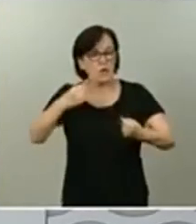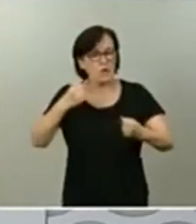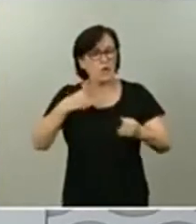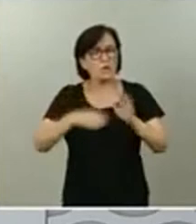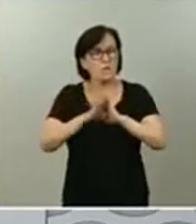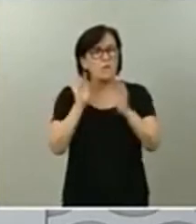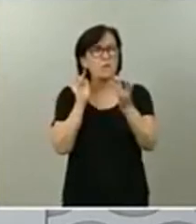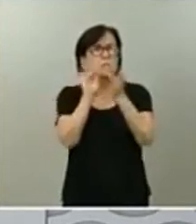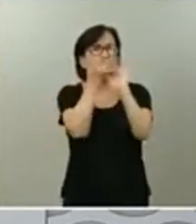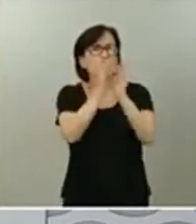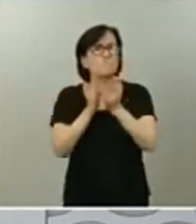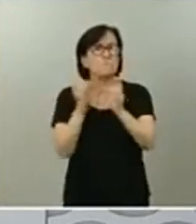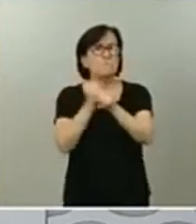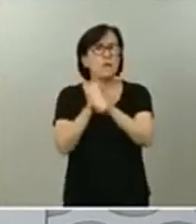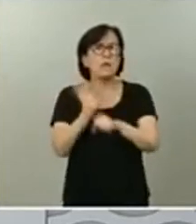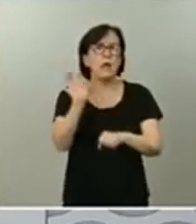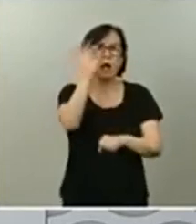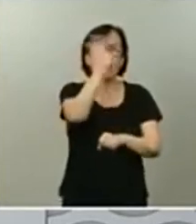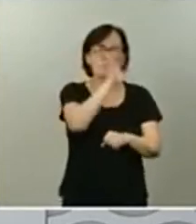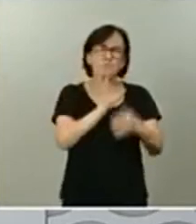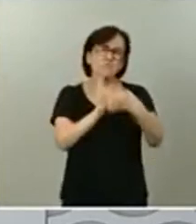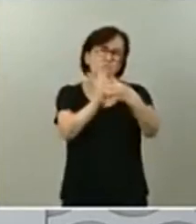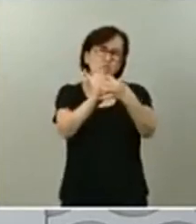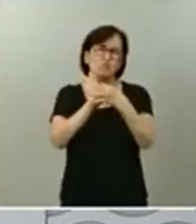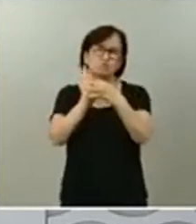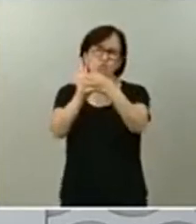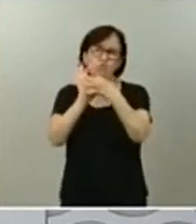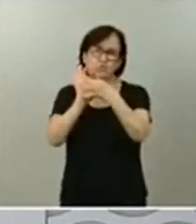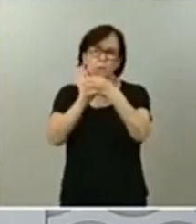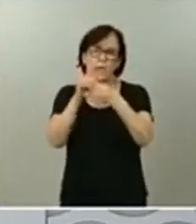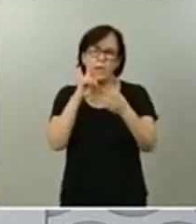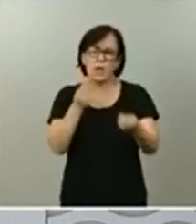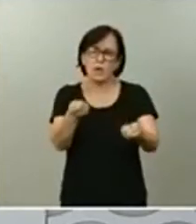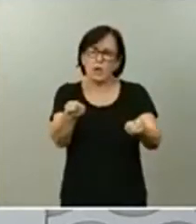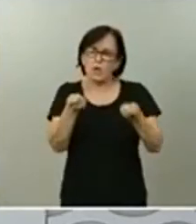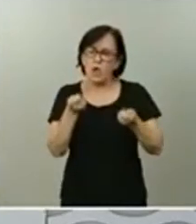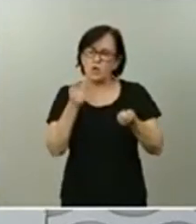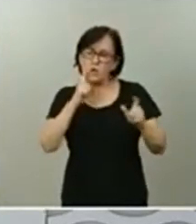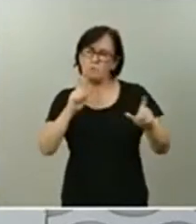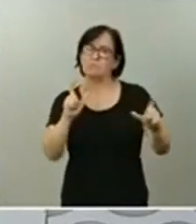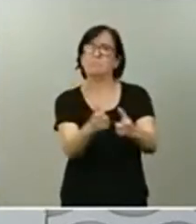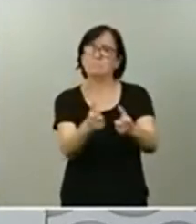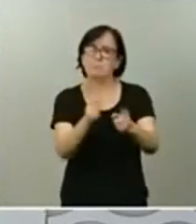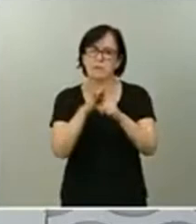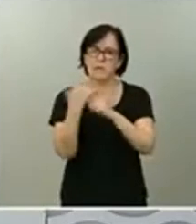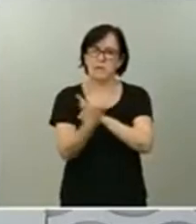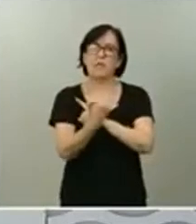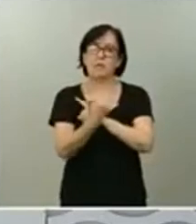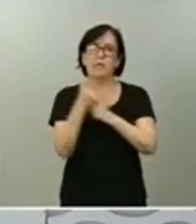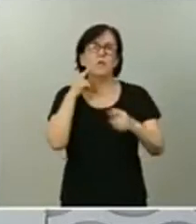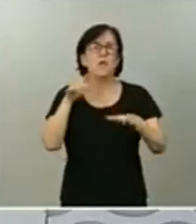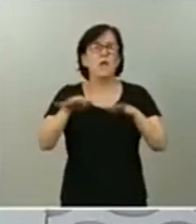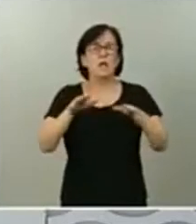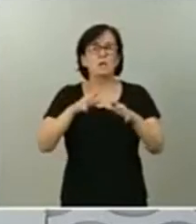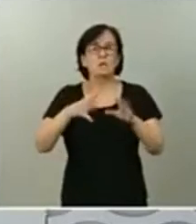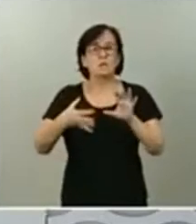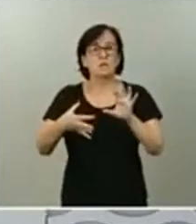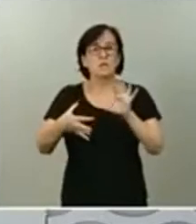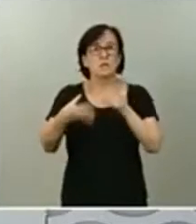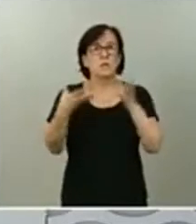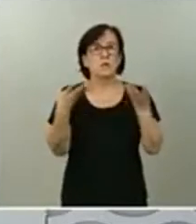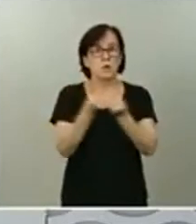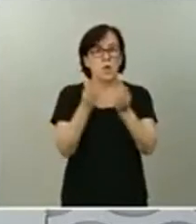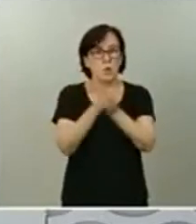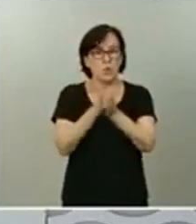de manera muy estrecha para monitorizar en cada momento la situación y activar conjuntamente y sin dilación